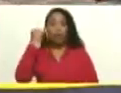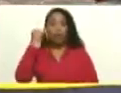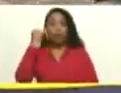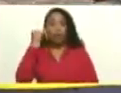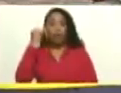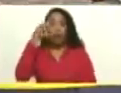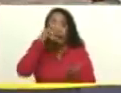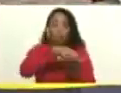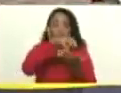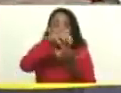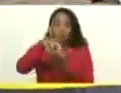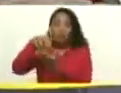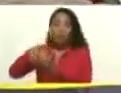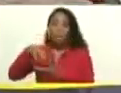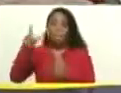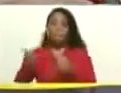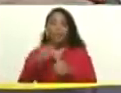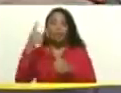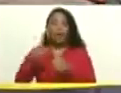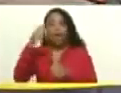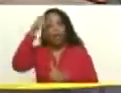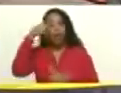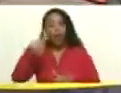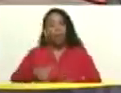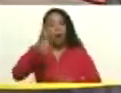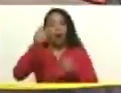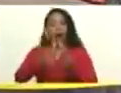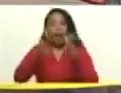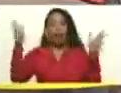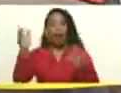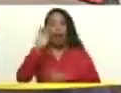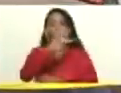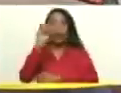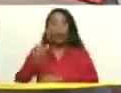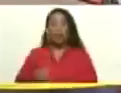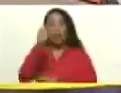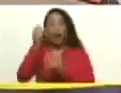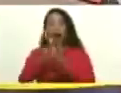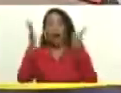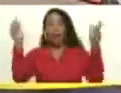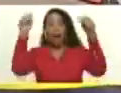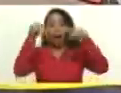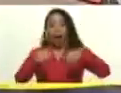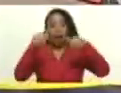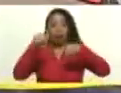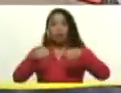capitales principales y ciudades más grandes del país. Las 40 más grandes están aquí.